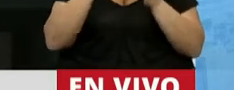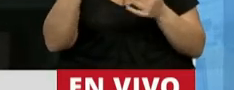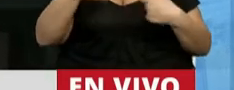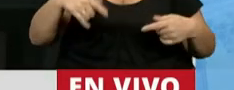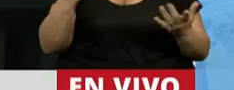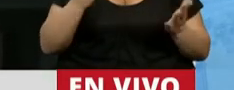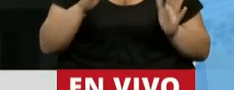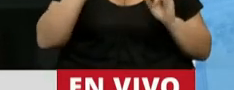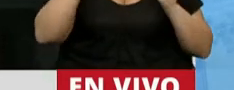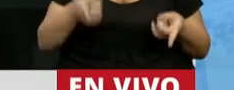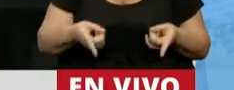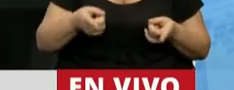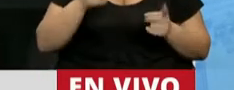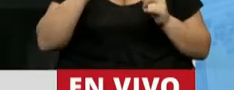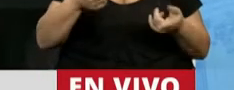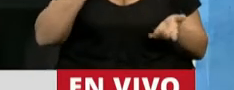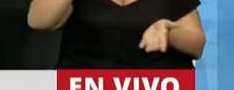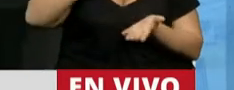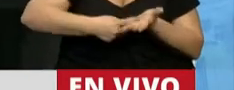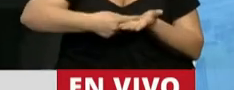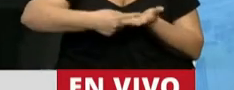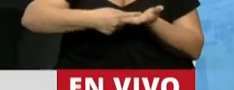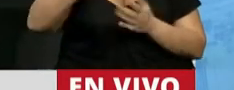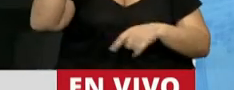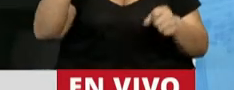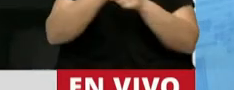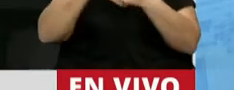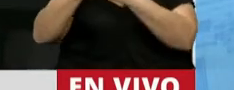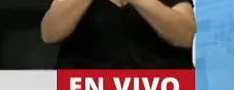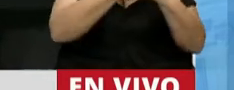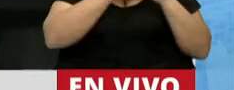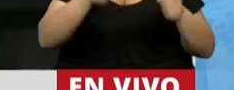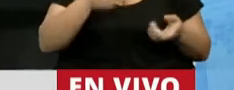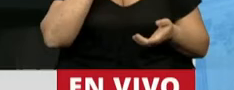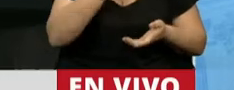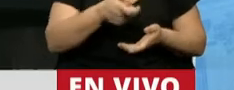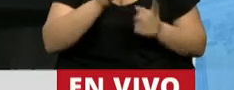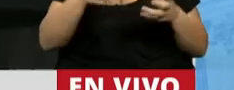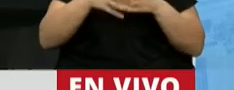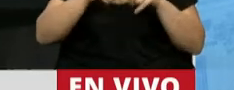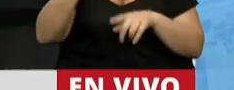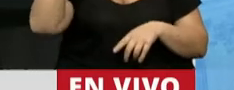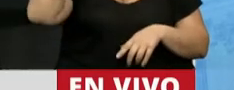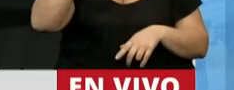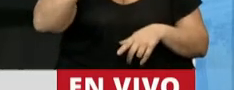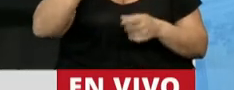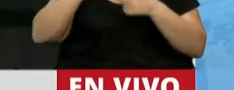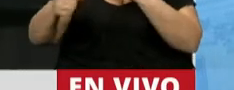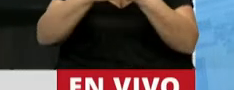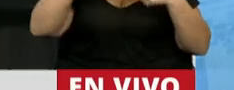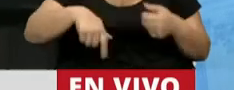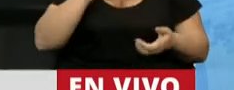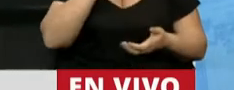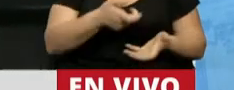además se violentan las propias disposiciones que se habían acordado entre los distintos bloques políticos el día 8 de septiembre.